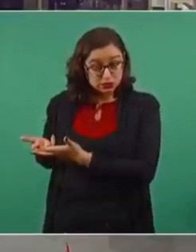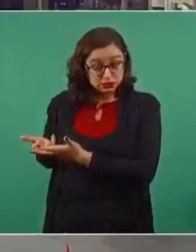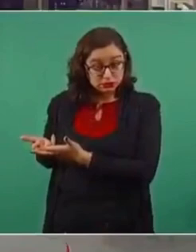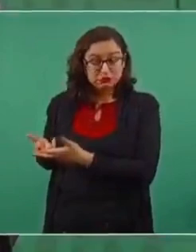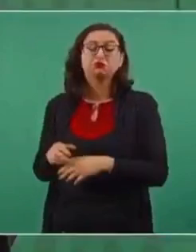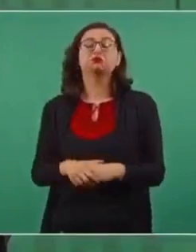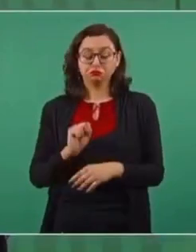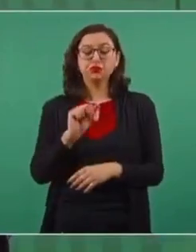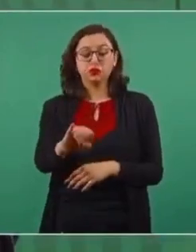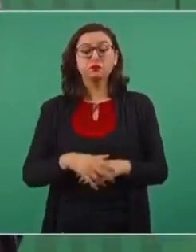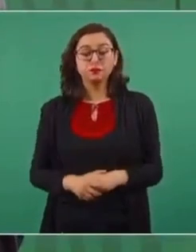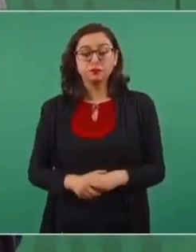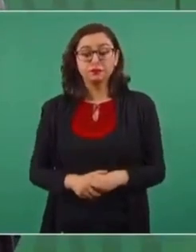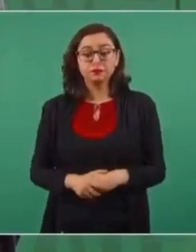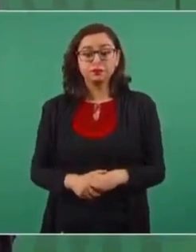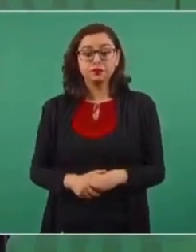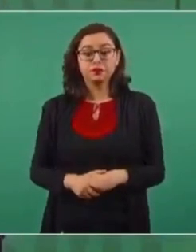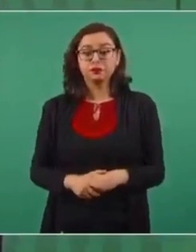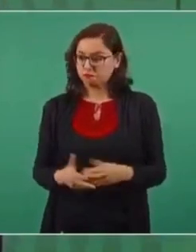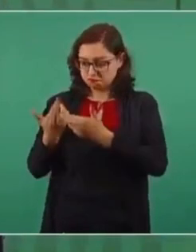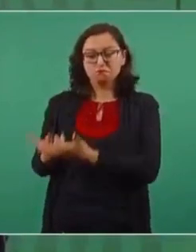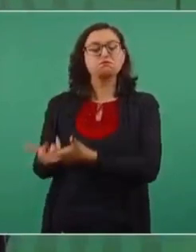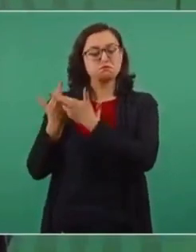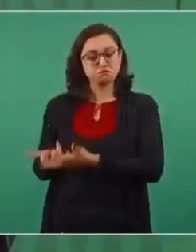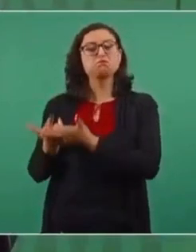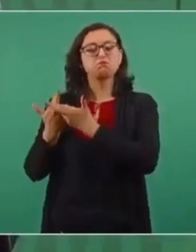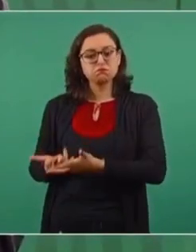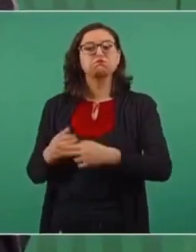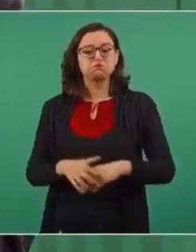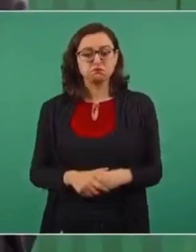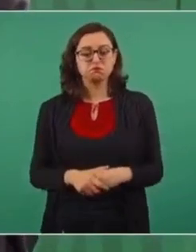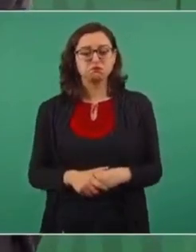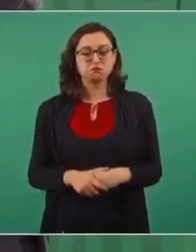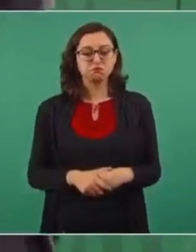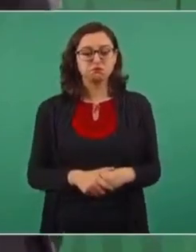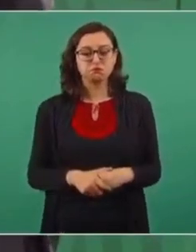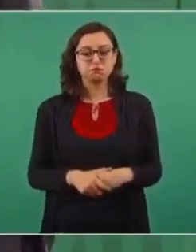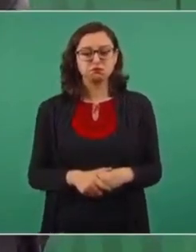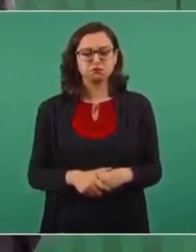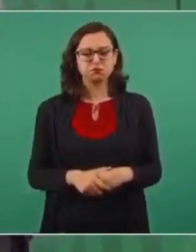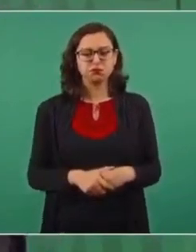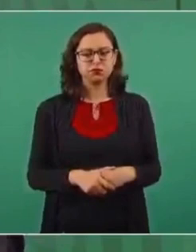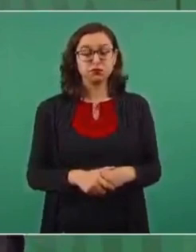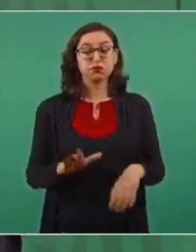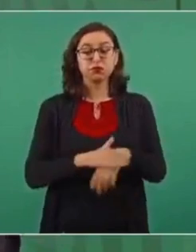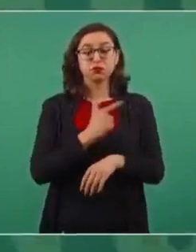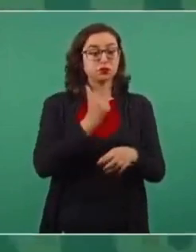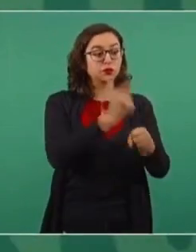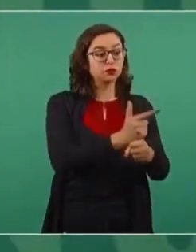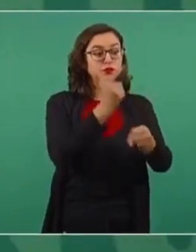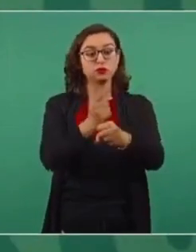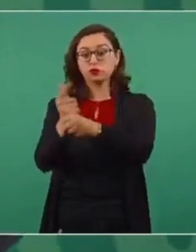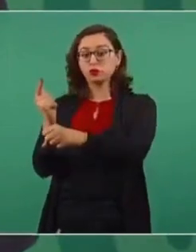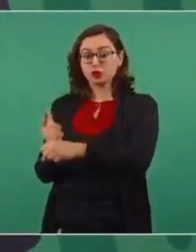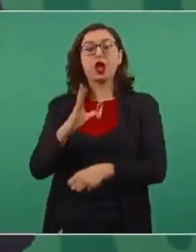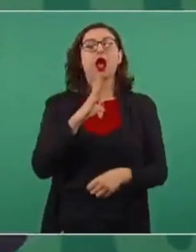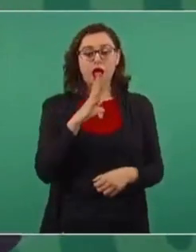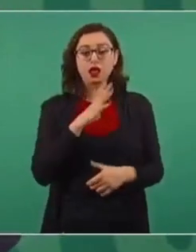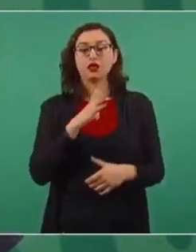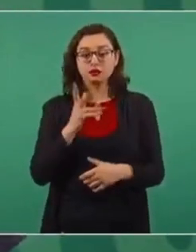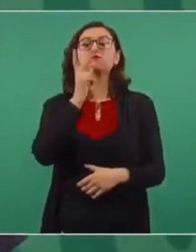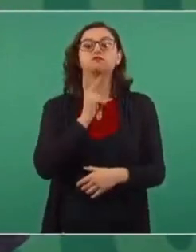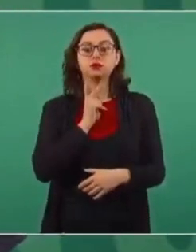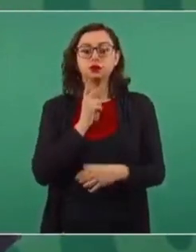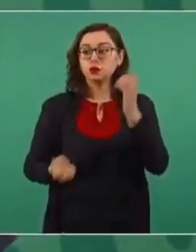México. Yo te contesto sí, hasta de más, porque estamos descubriendo nuevos yacimientos. Se han